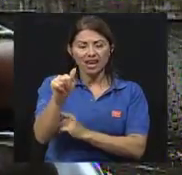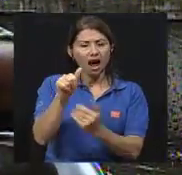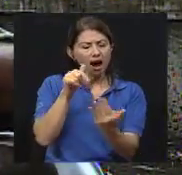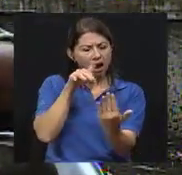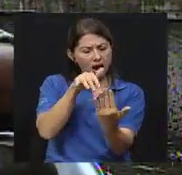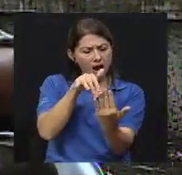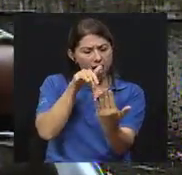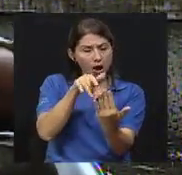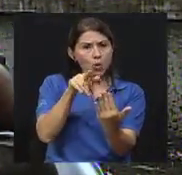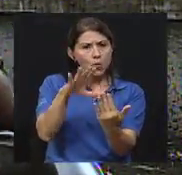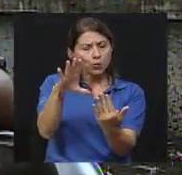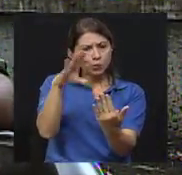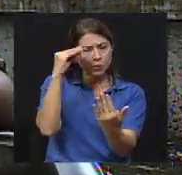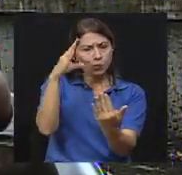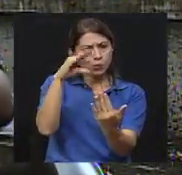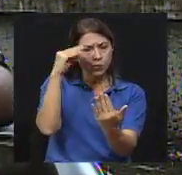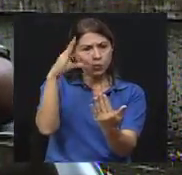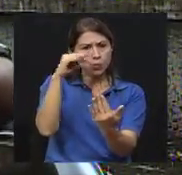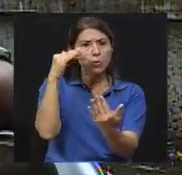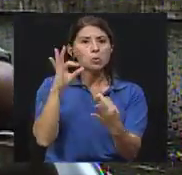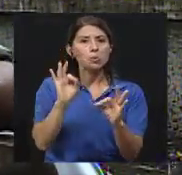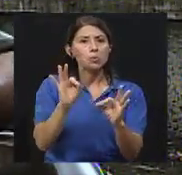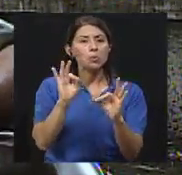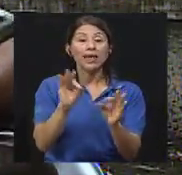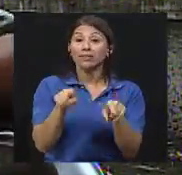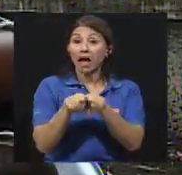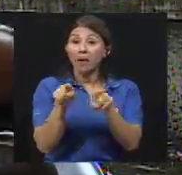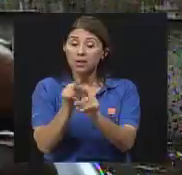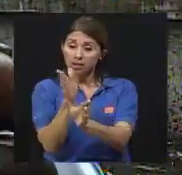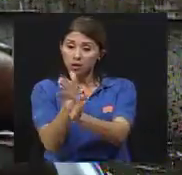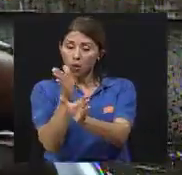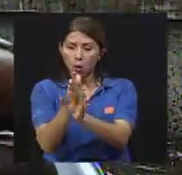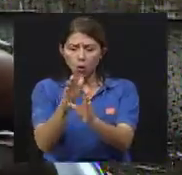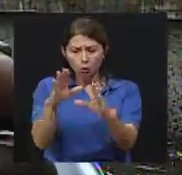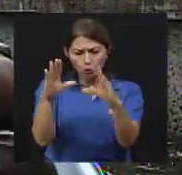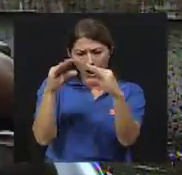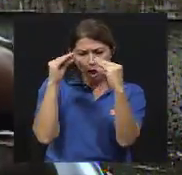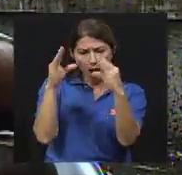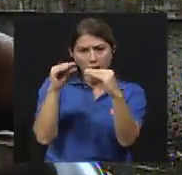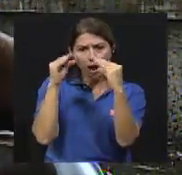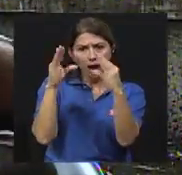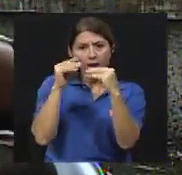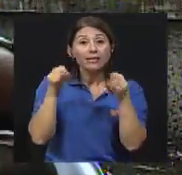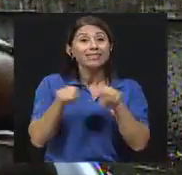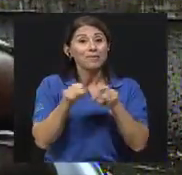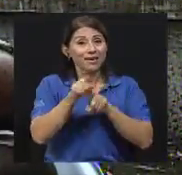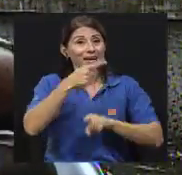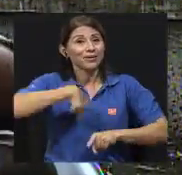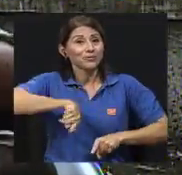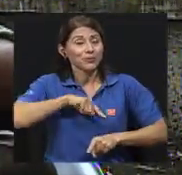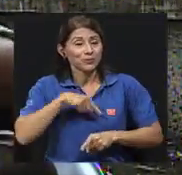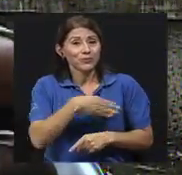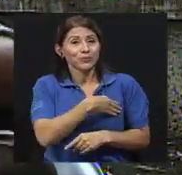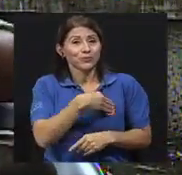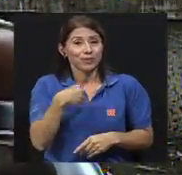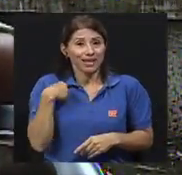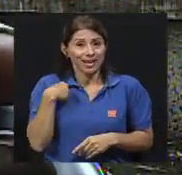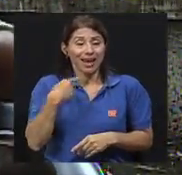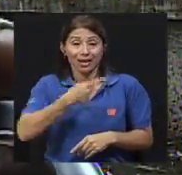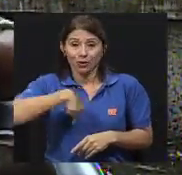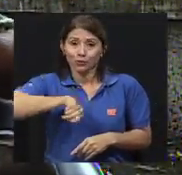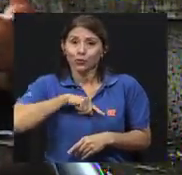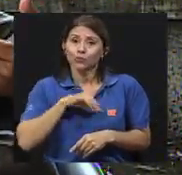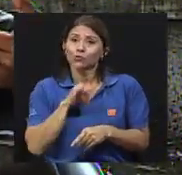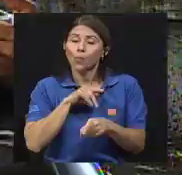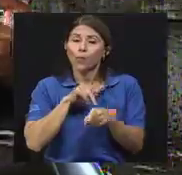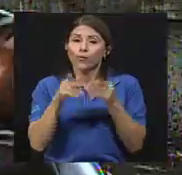muchísimo conocimiento. Los psicólogos también. Y de la misma forma también nos gustaría a nosotros como musicoterapeutas